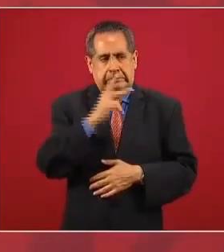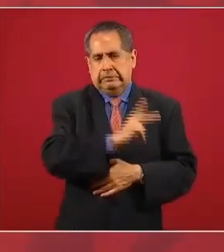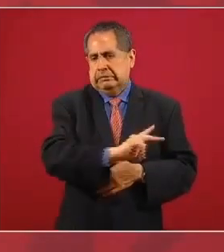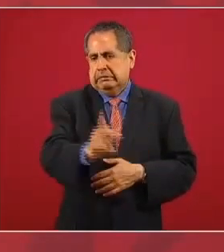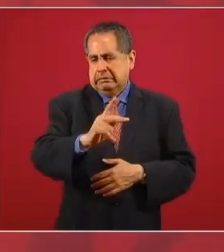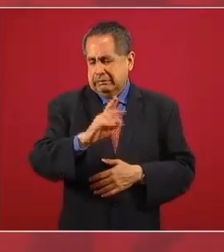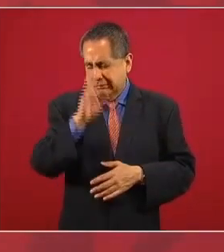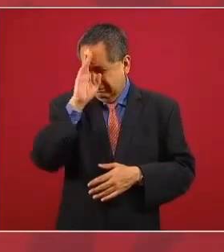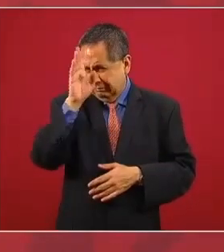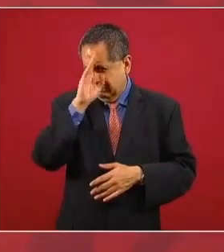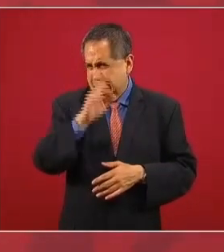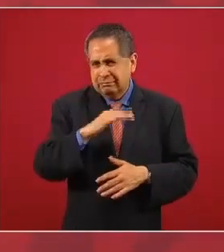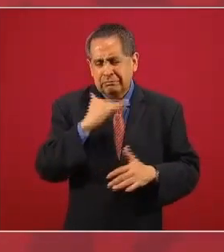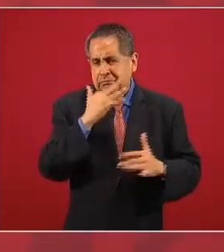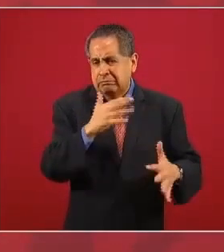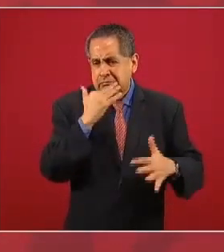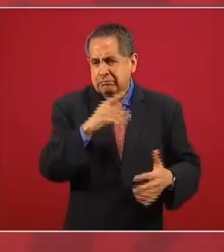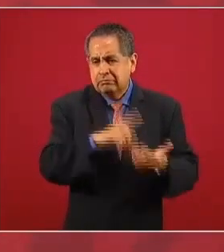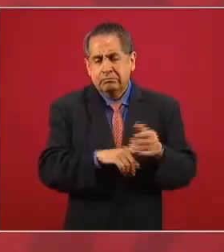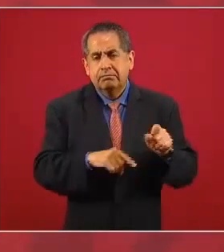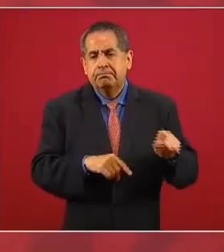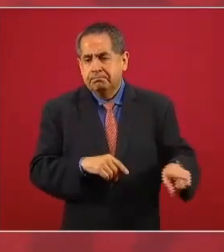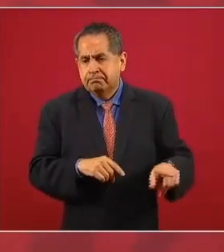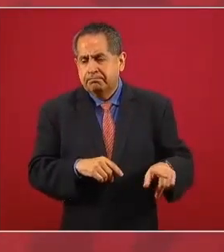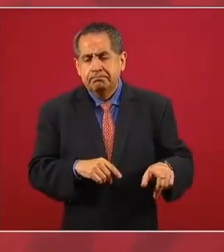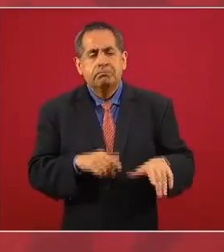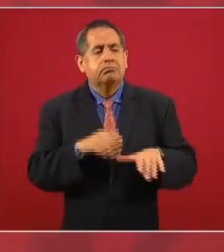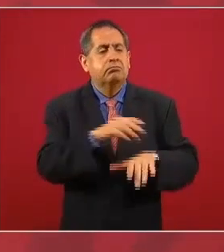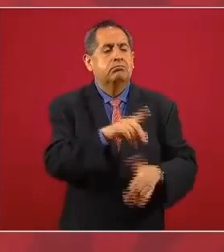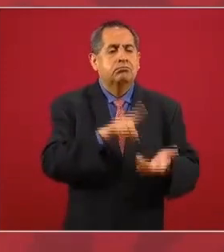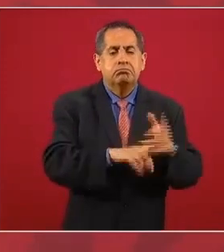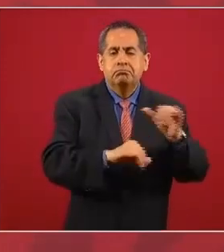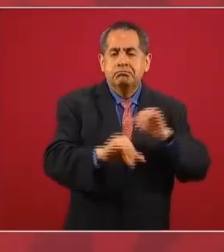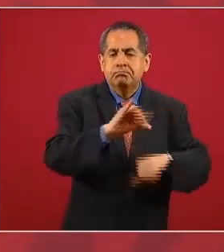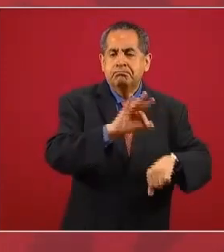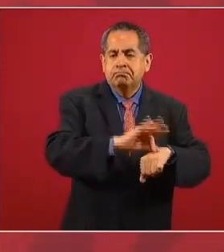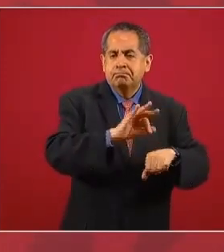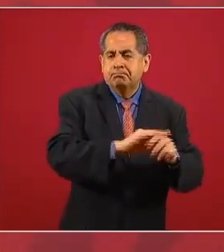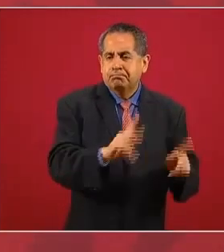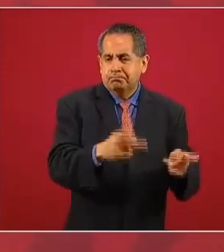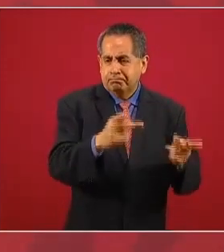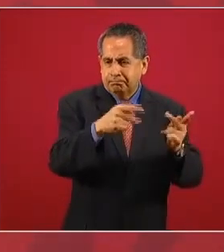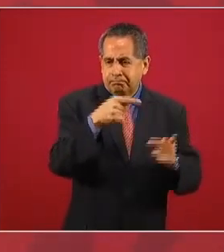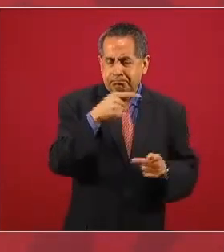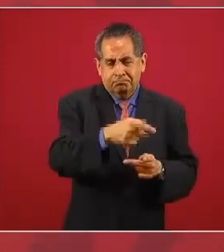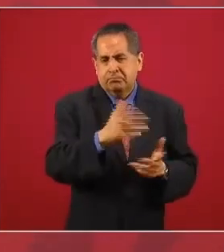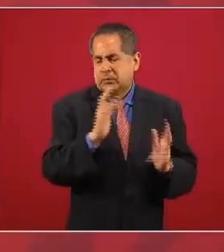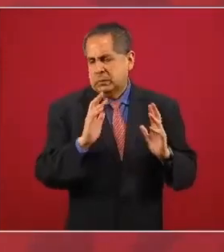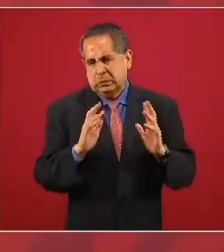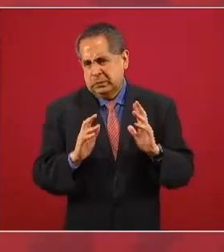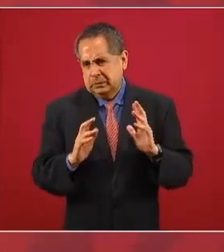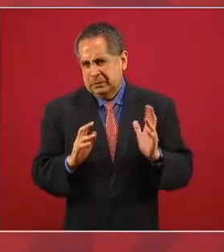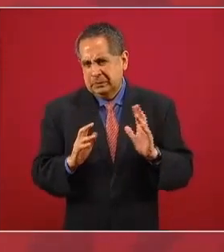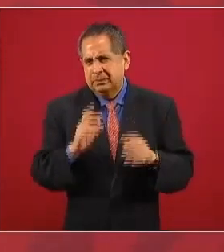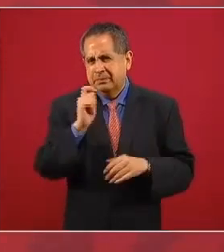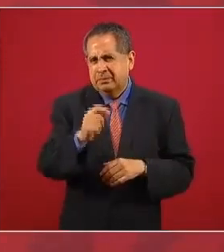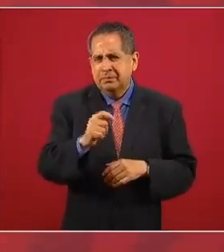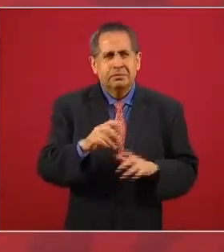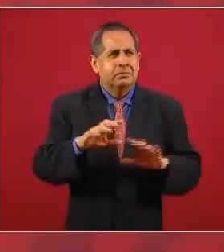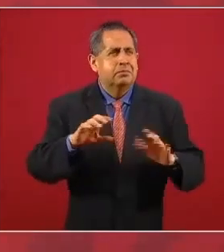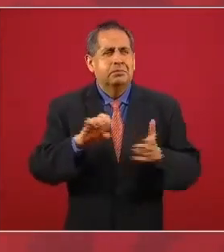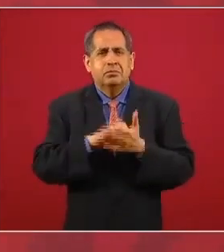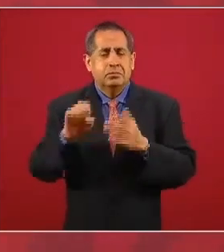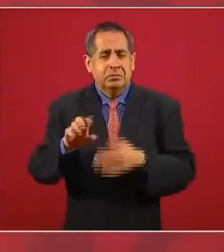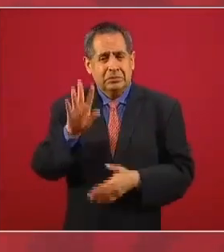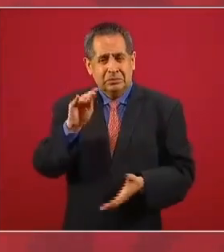en todo lo relacionado con la compra de los medicamentos. Estamos hablando de la compra de 90